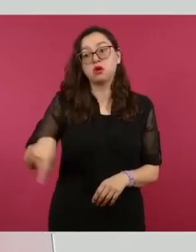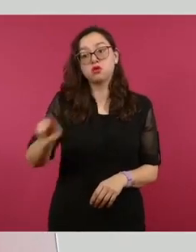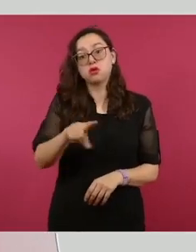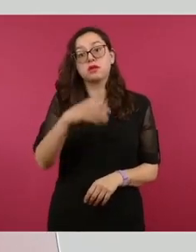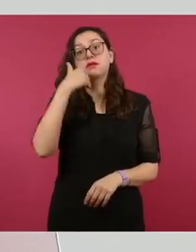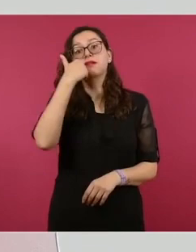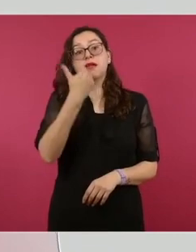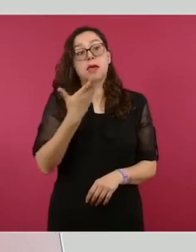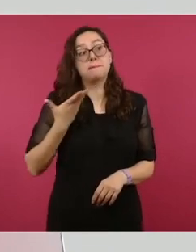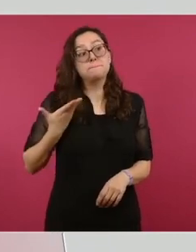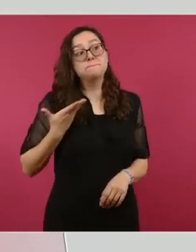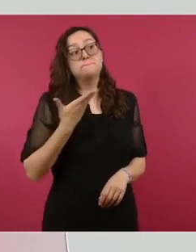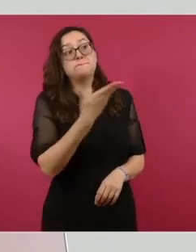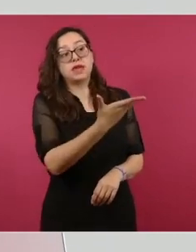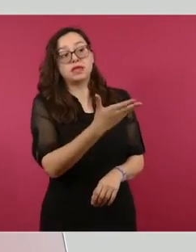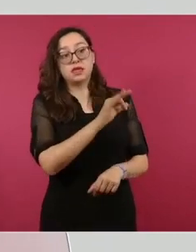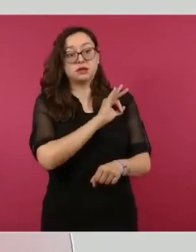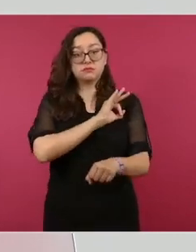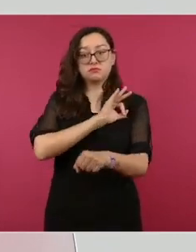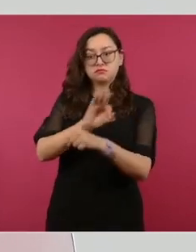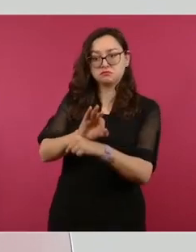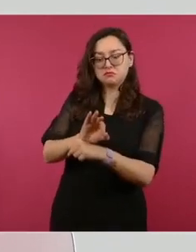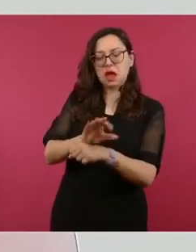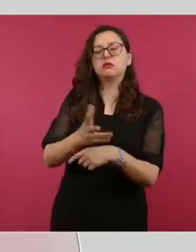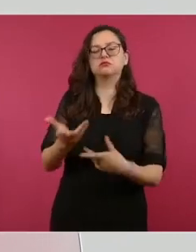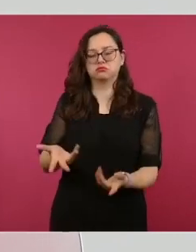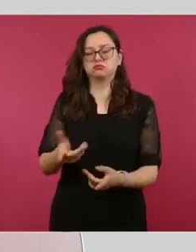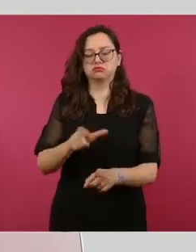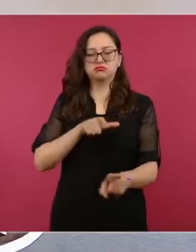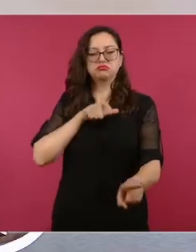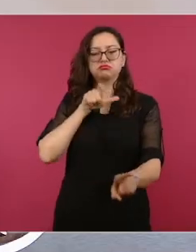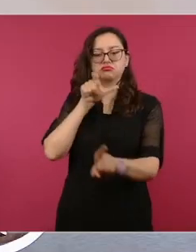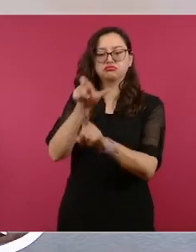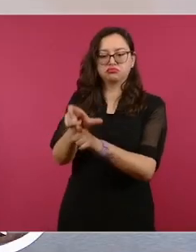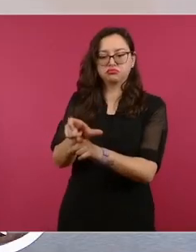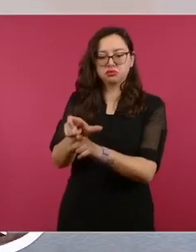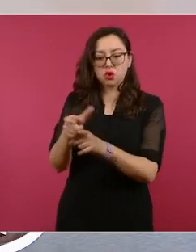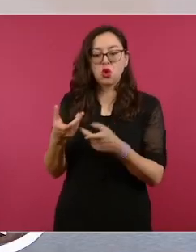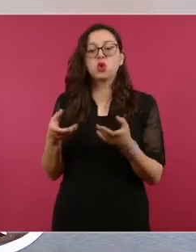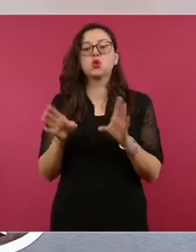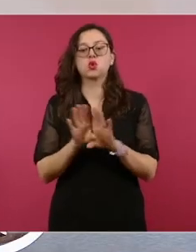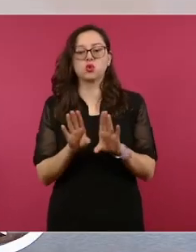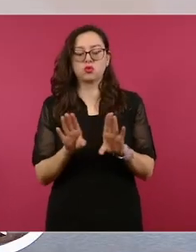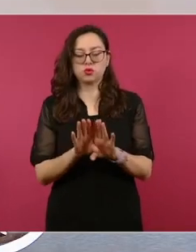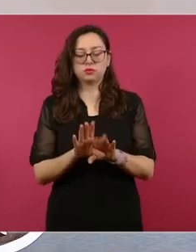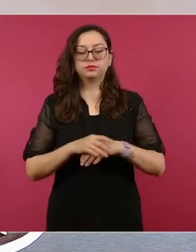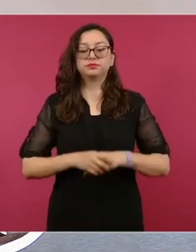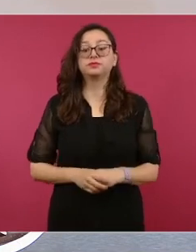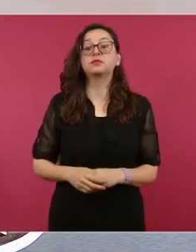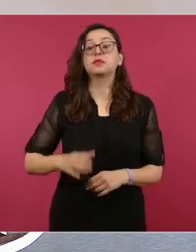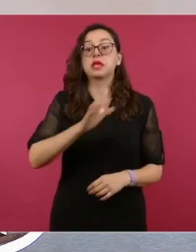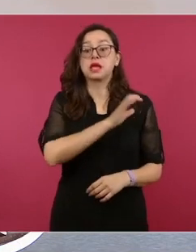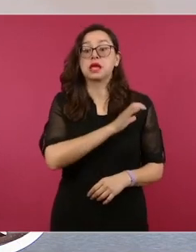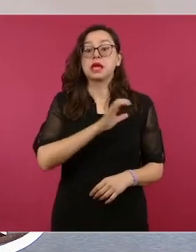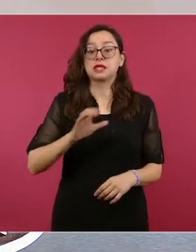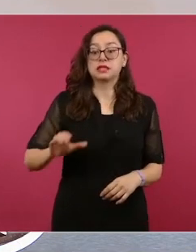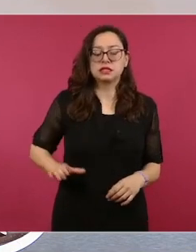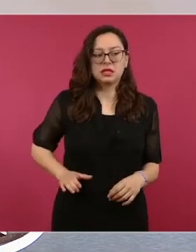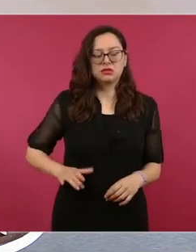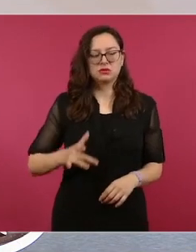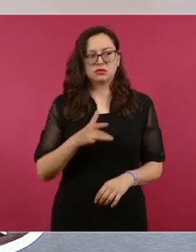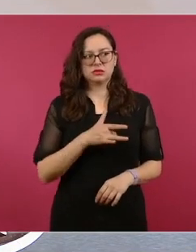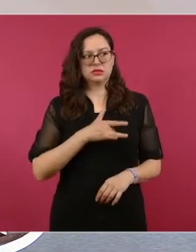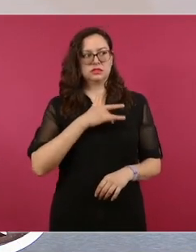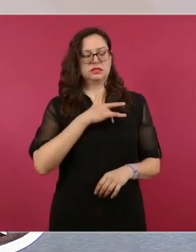y consiste en lo siguiente. El INE recibe las solicitudes de protección